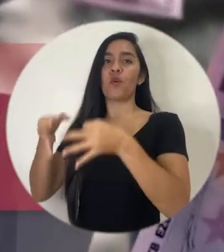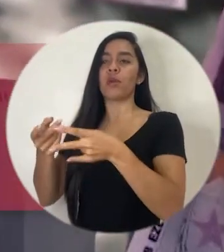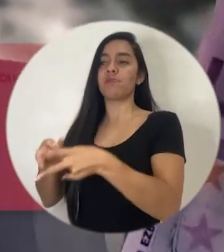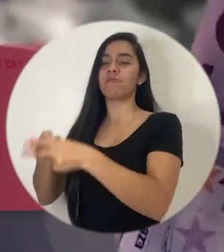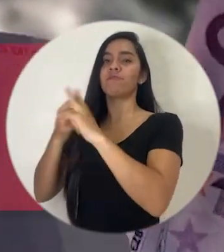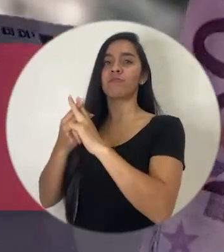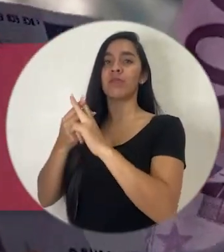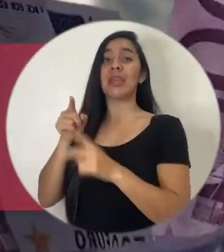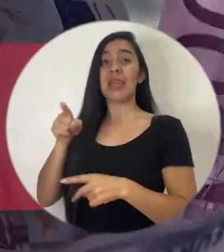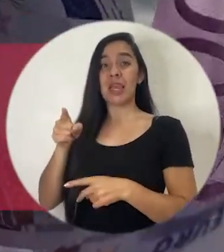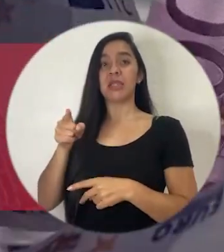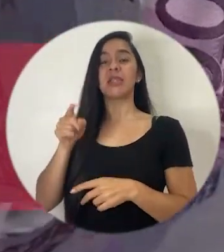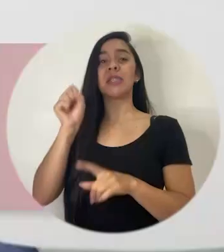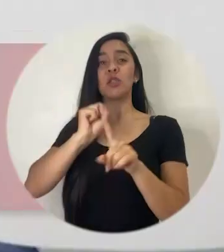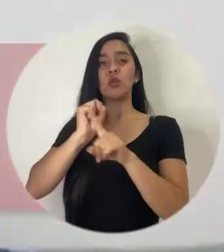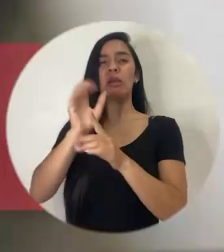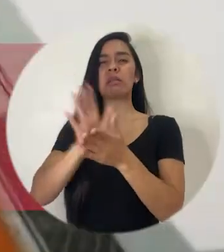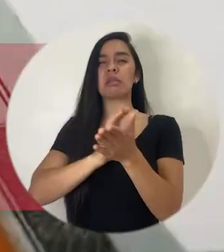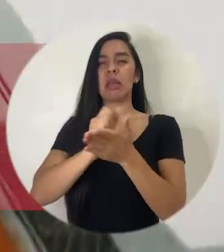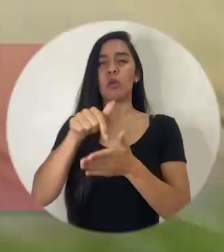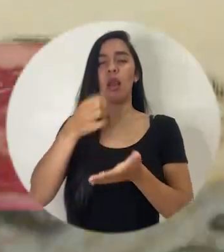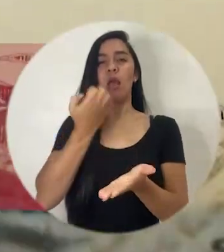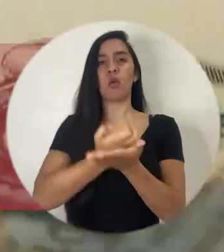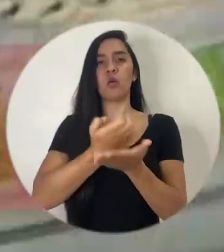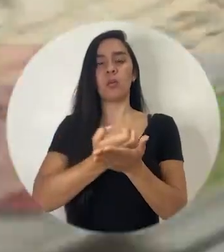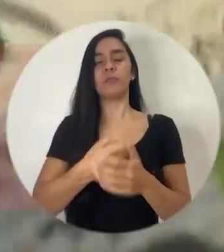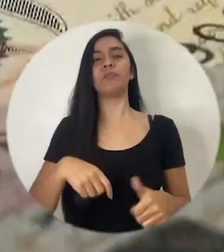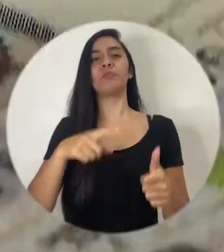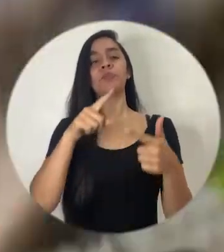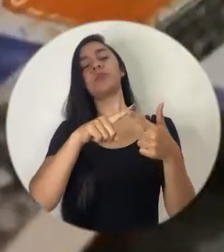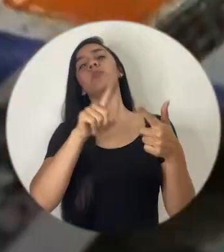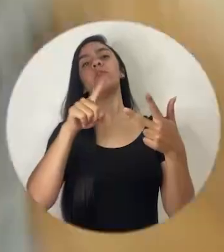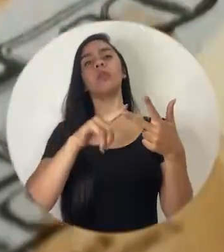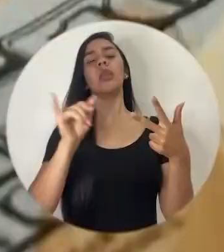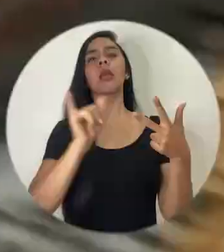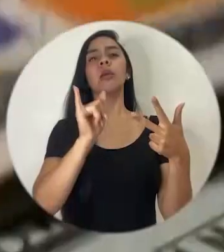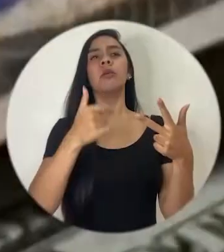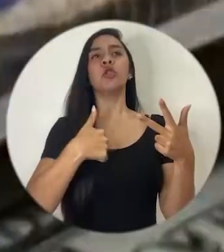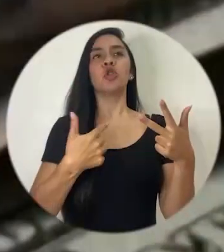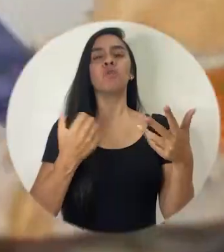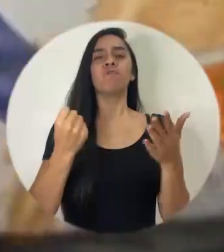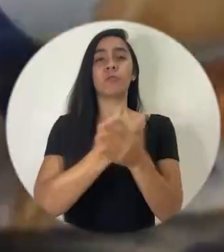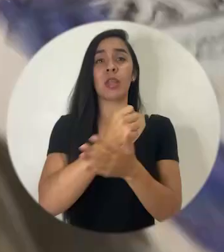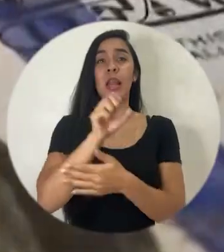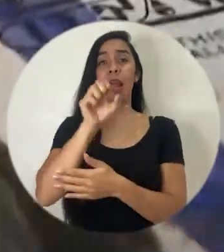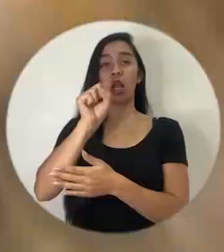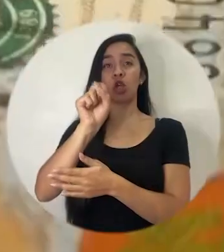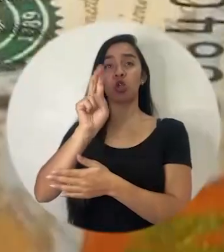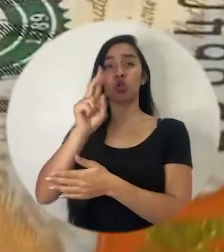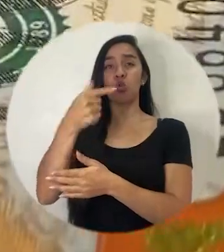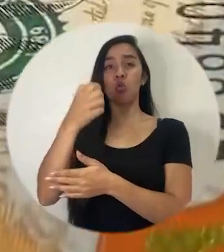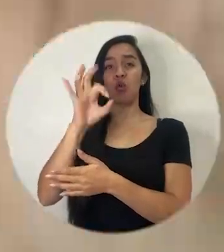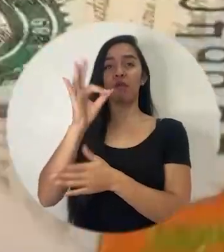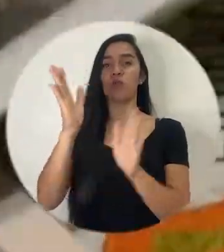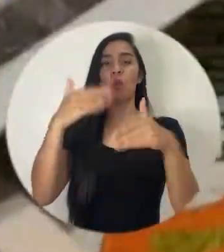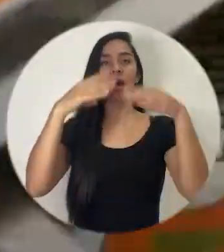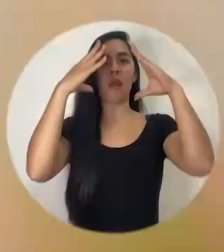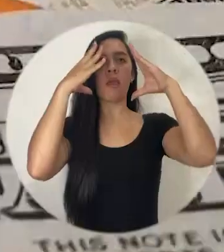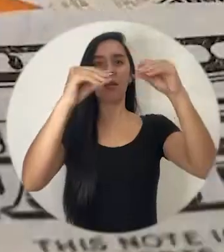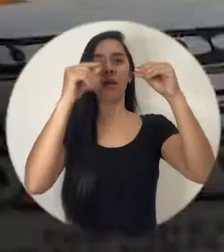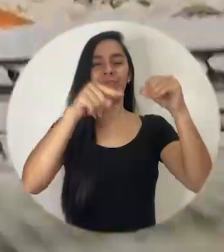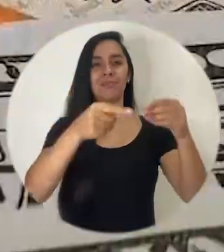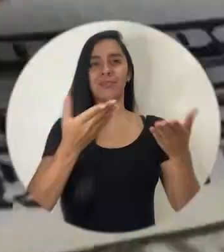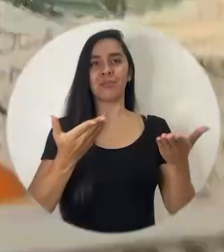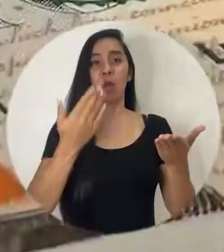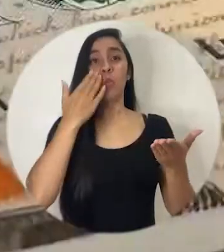estaba haciendo mucho daño en esta economía. Yo lamento también que la SUJEF no tenga más